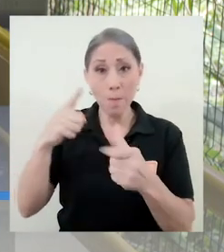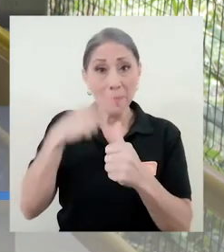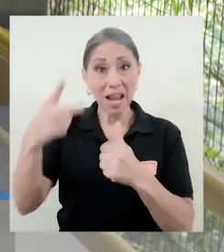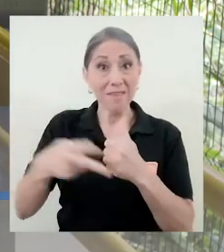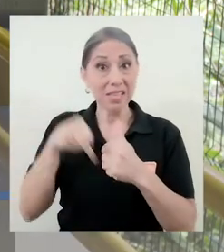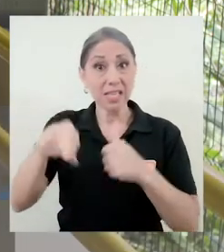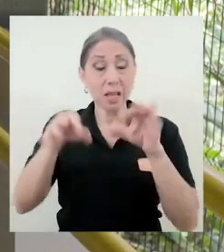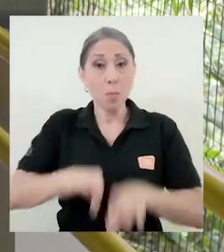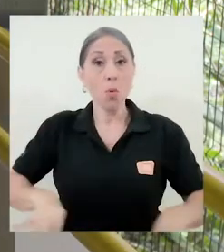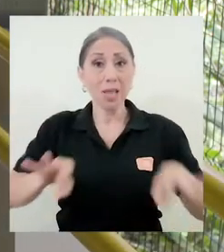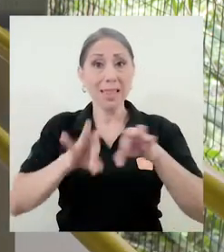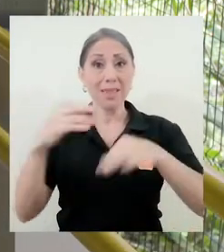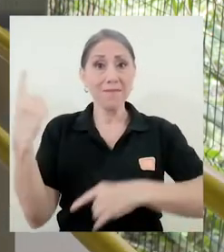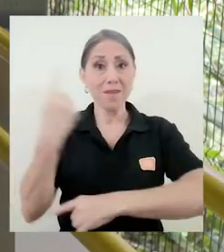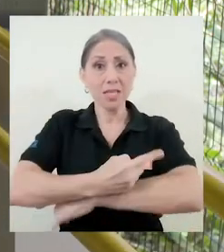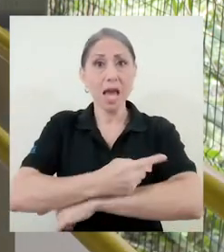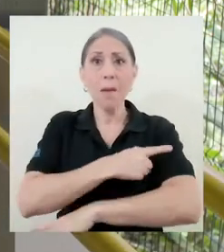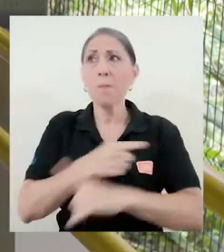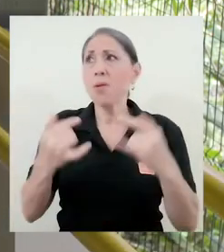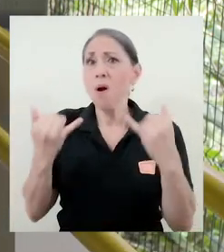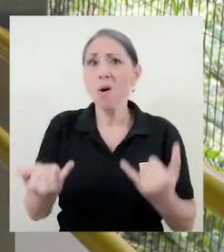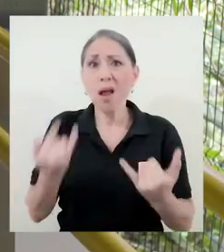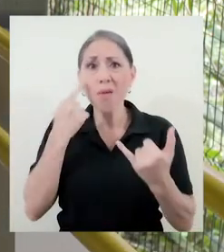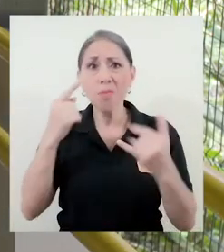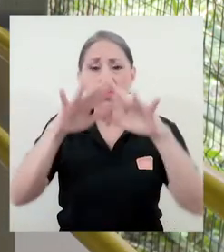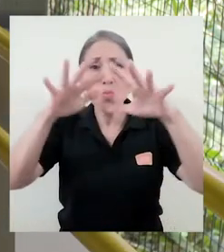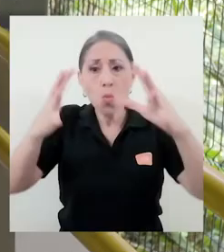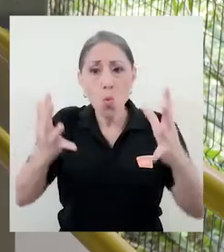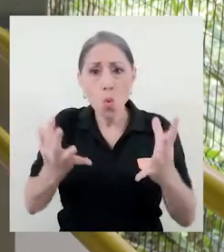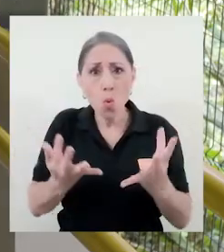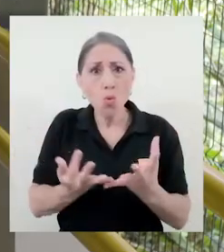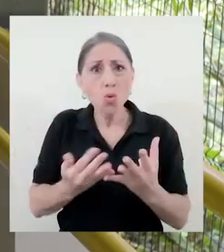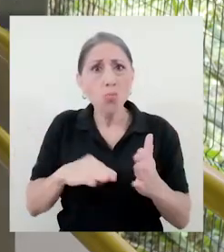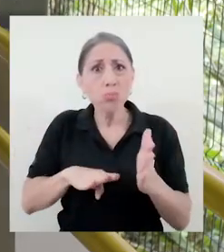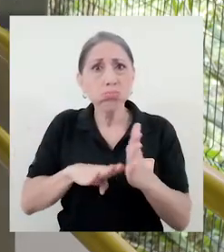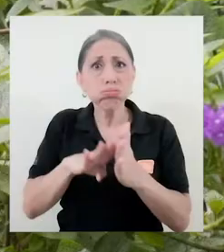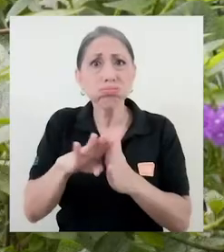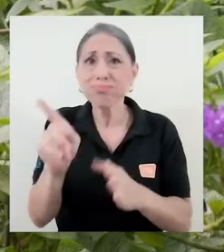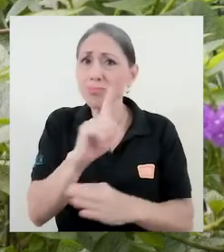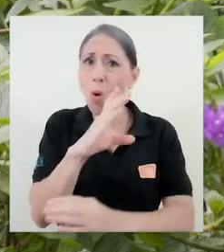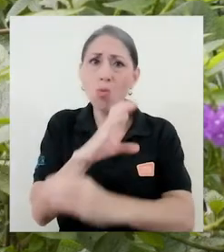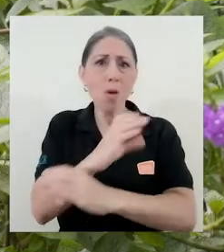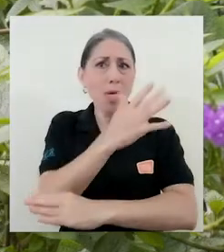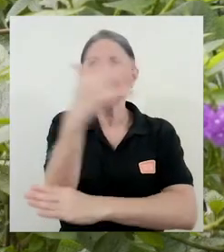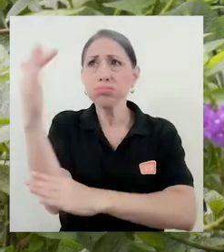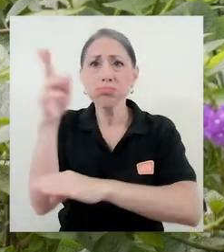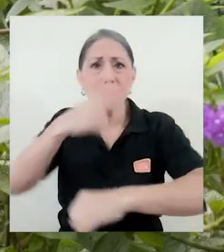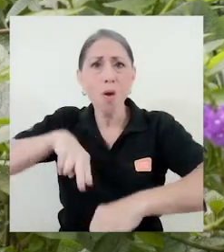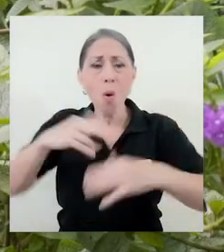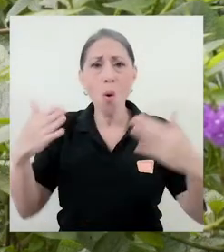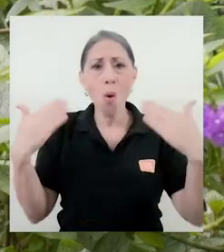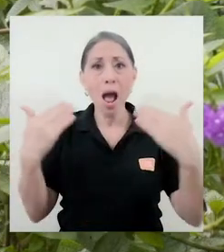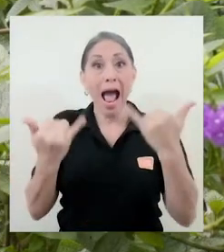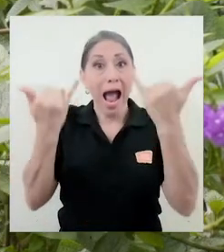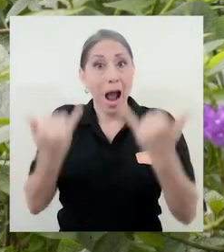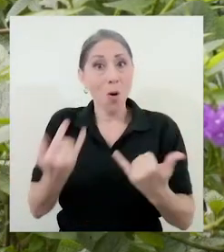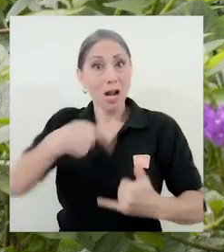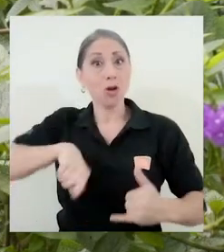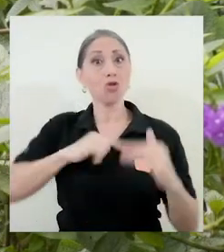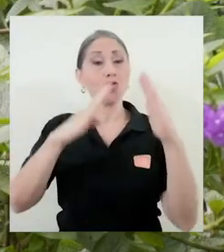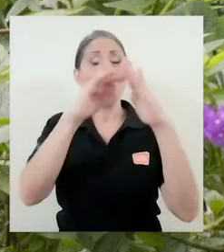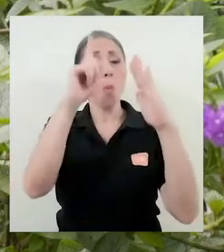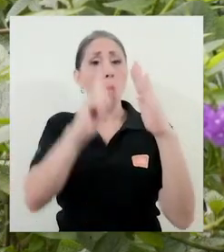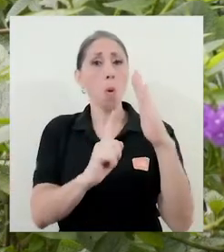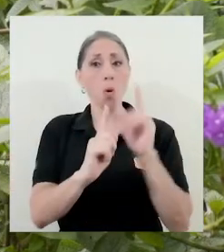el mundo avanza por una vía de desarrollo que no es de ninguna manera sostenible. Hoy que guardamos la distancia física como una